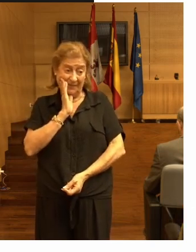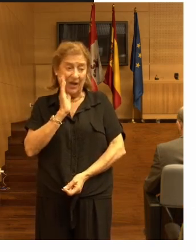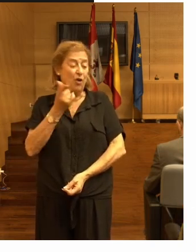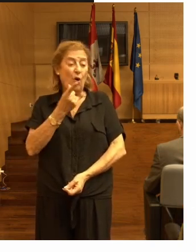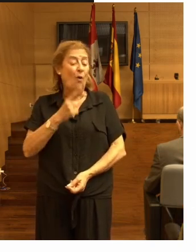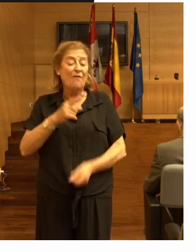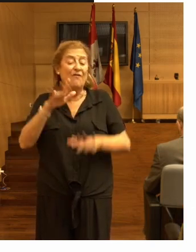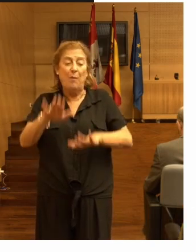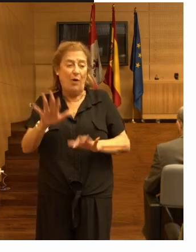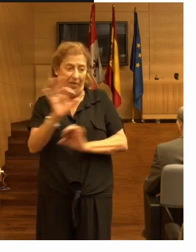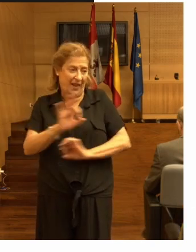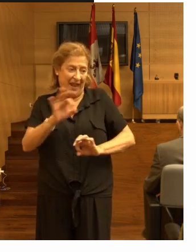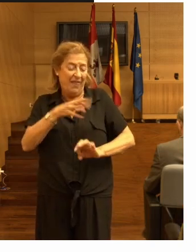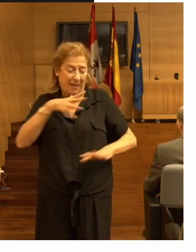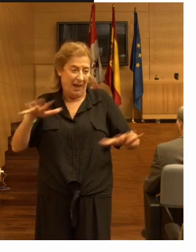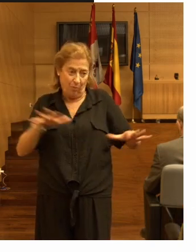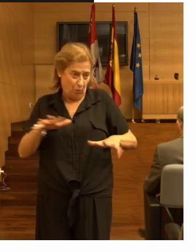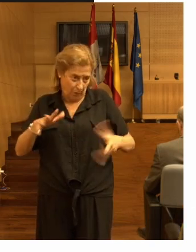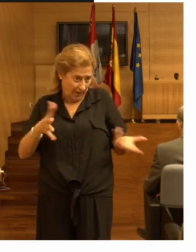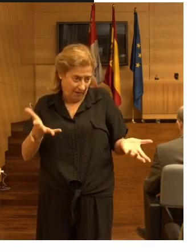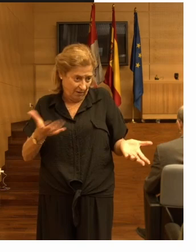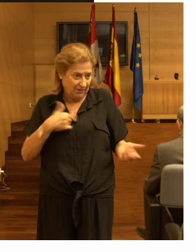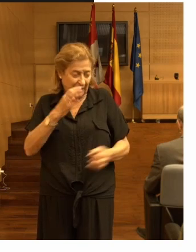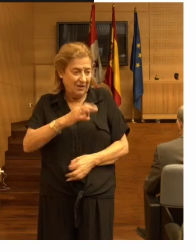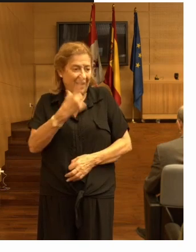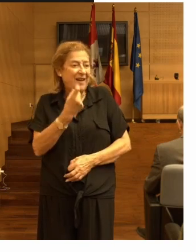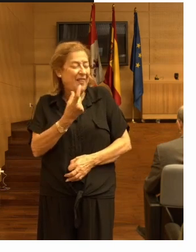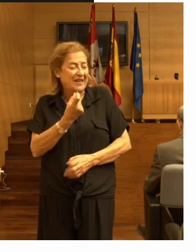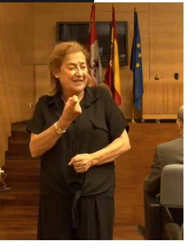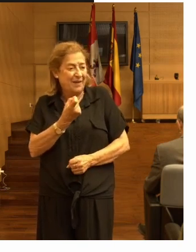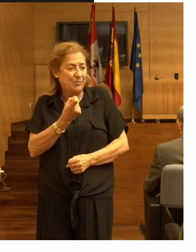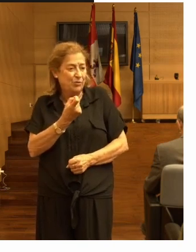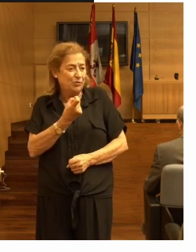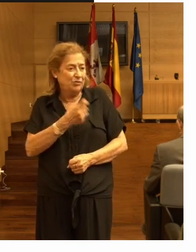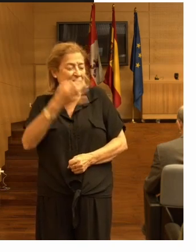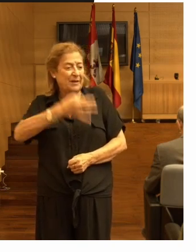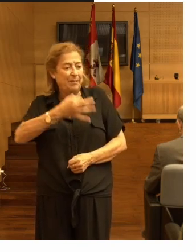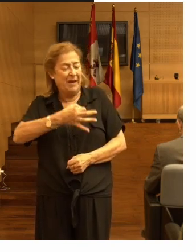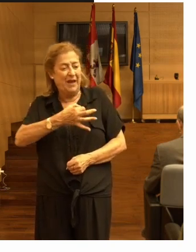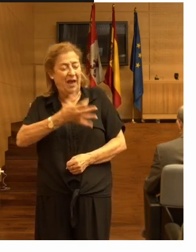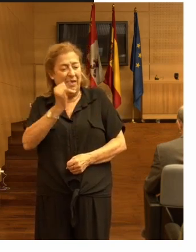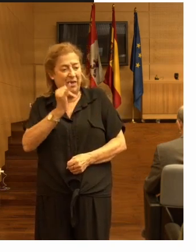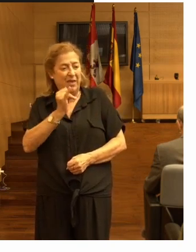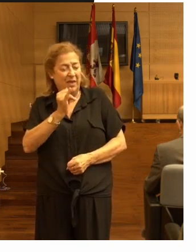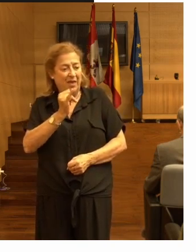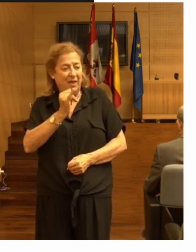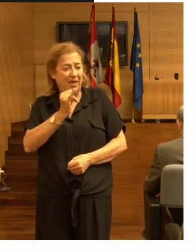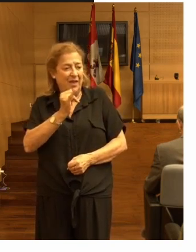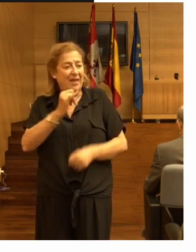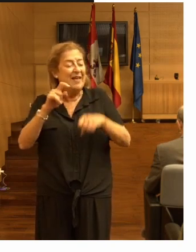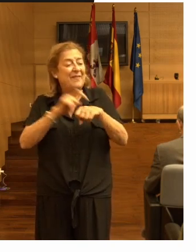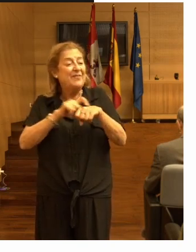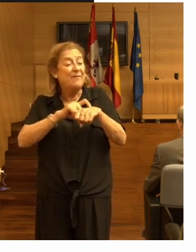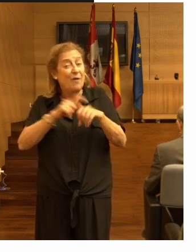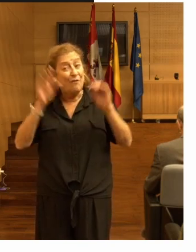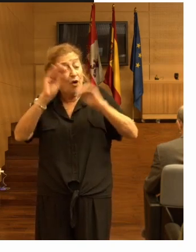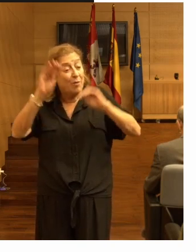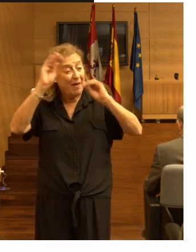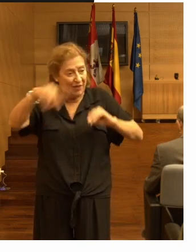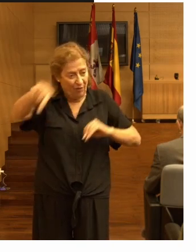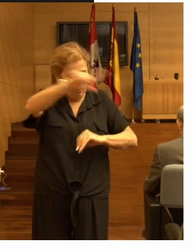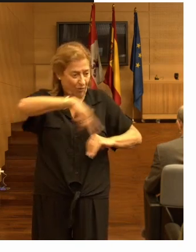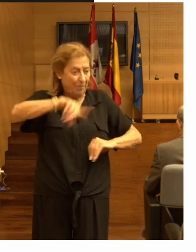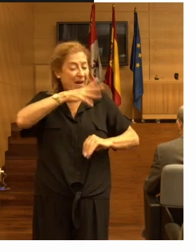favorecen nada la movilidad así que necesitamos que haya este tipo de información para